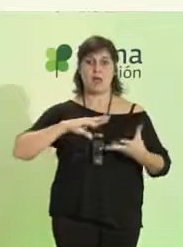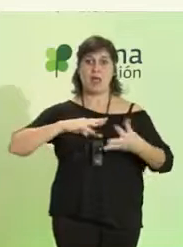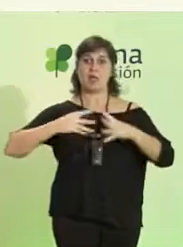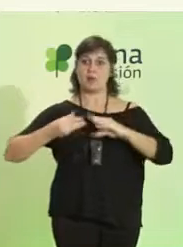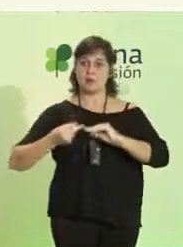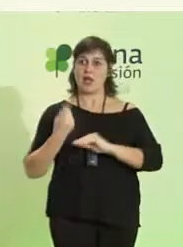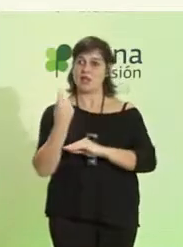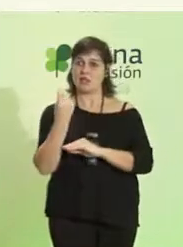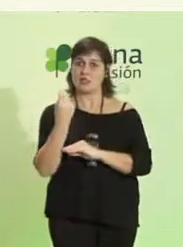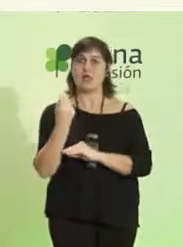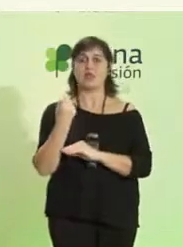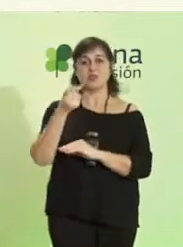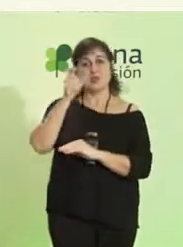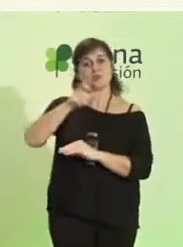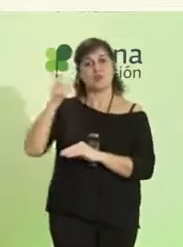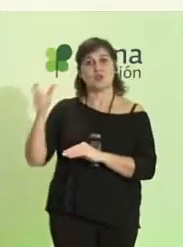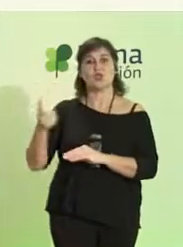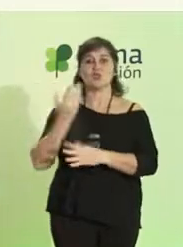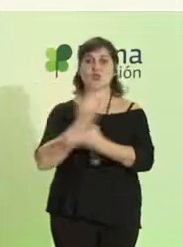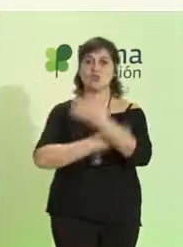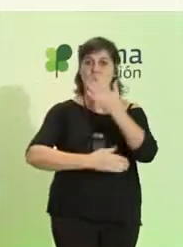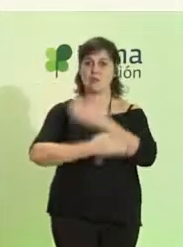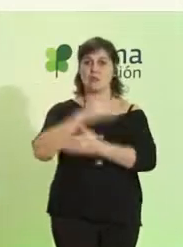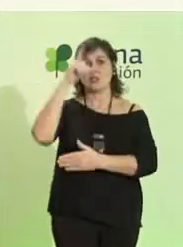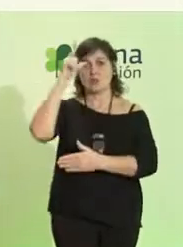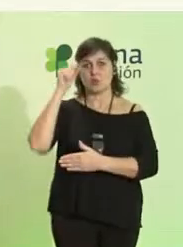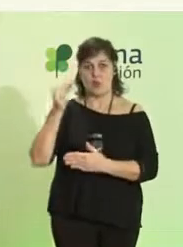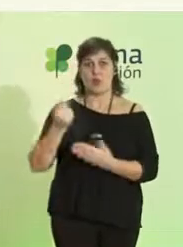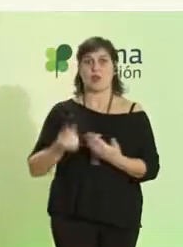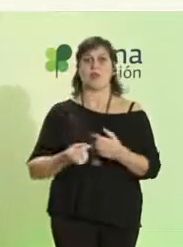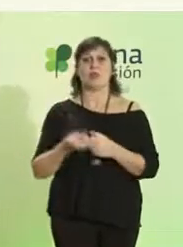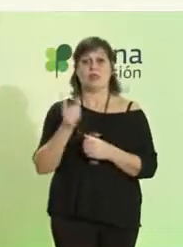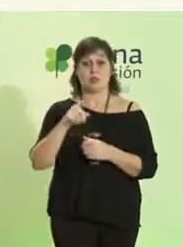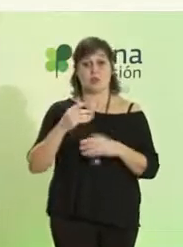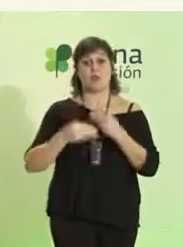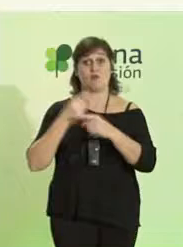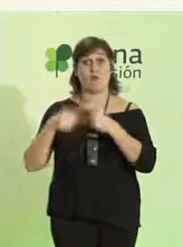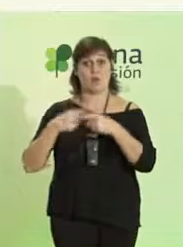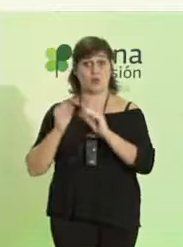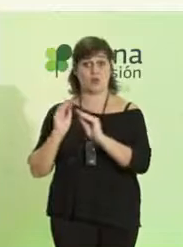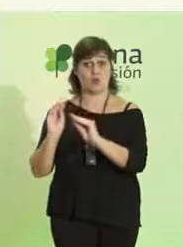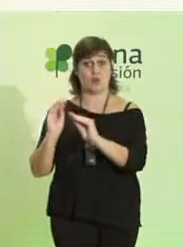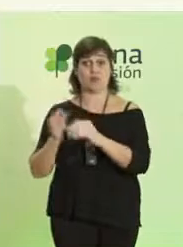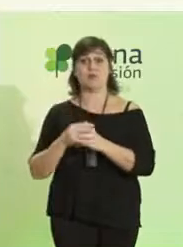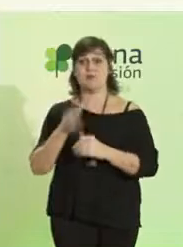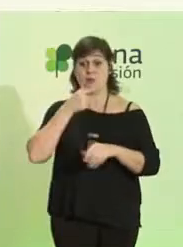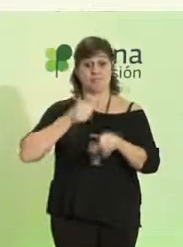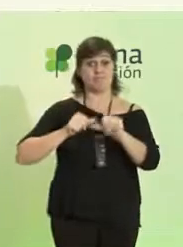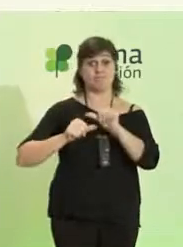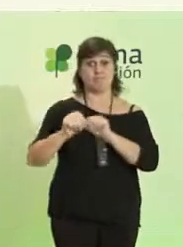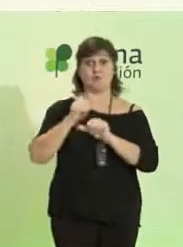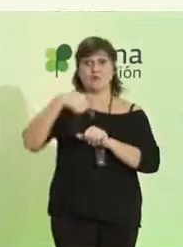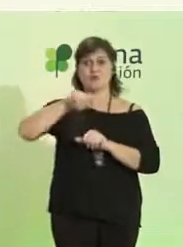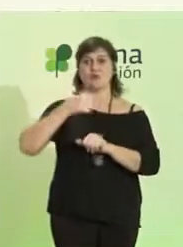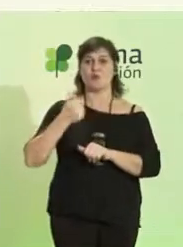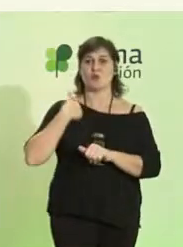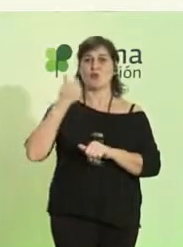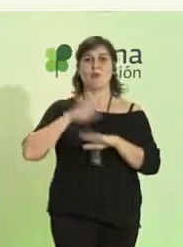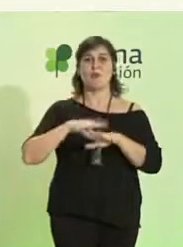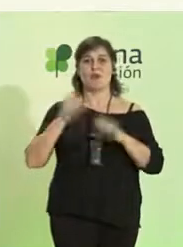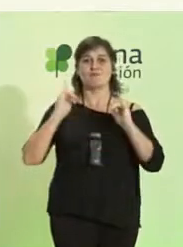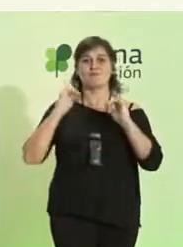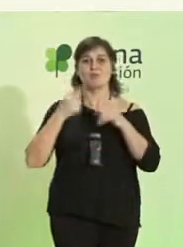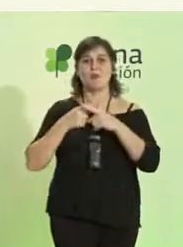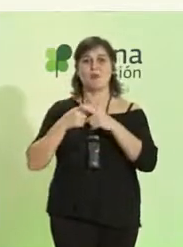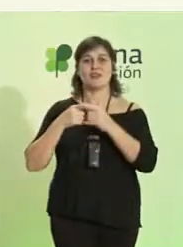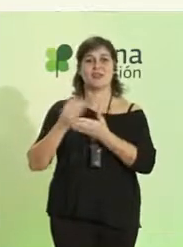necesidades, a las necesidades de las personas con discapacidad intelectual y de sus familias. A partir de ahora tendréis la oportunidad de disfrutar y compartir